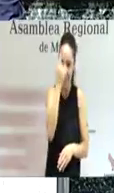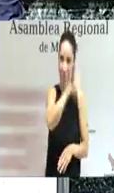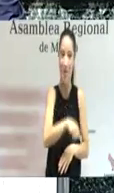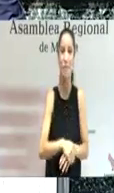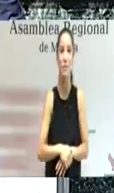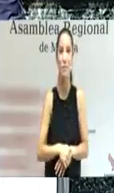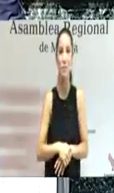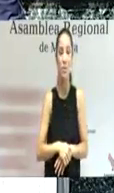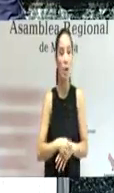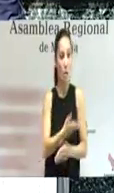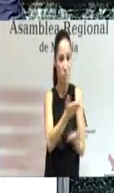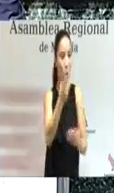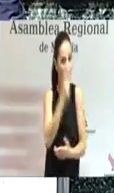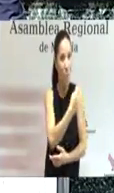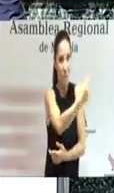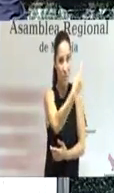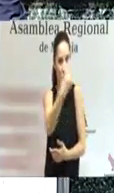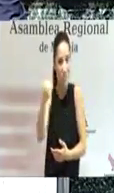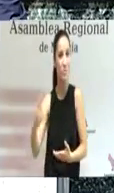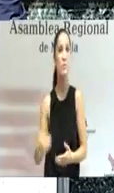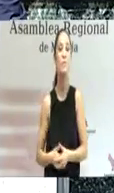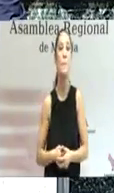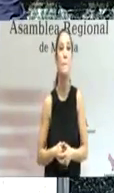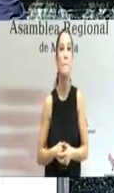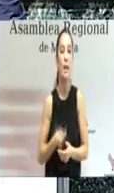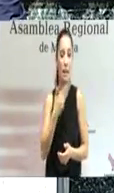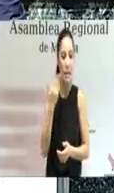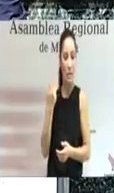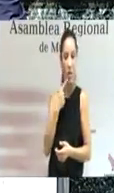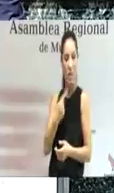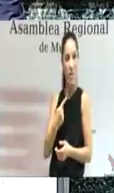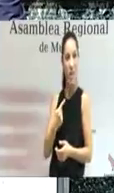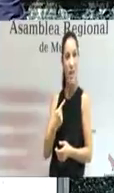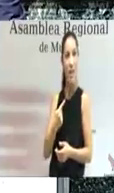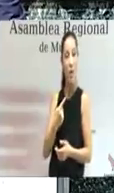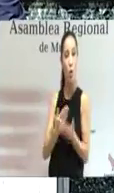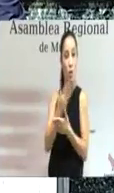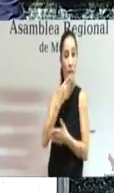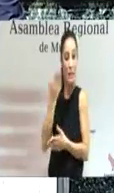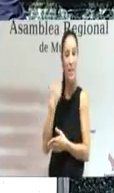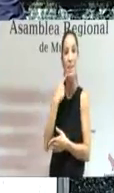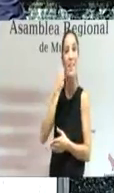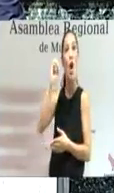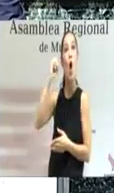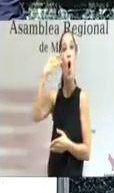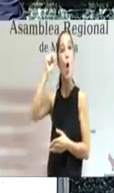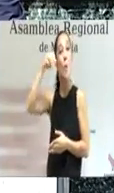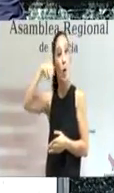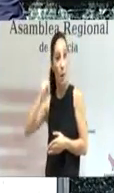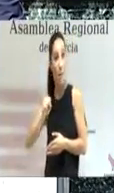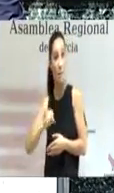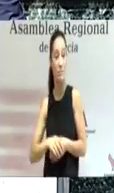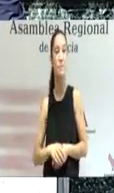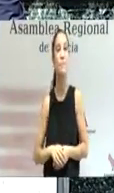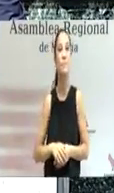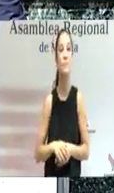alcancemos compromiso como dijo hace unos días el presidente Obama en su visita a Madrid